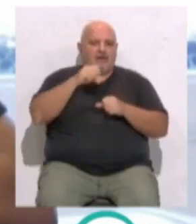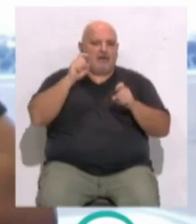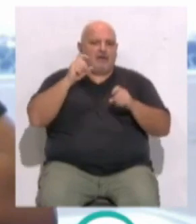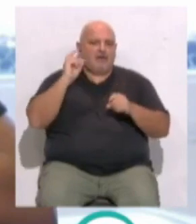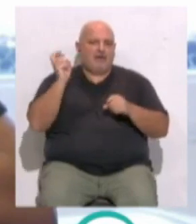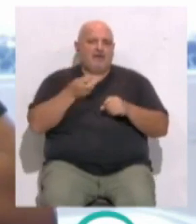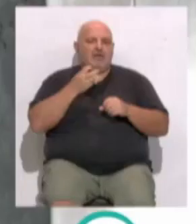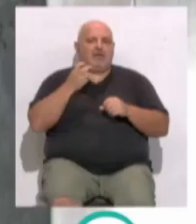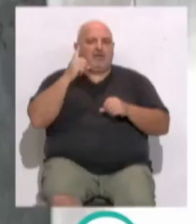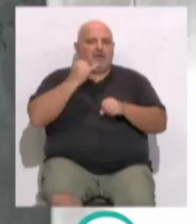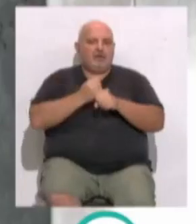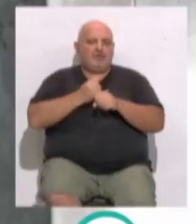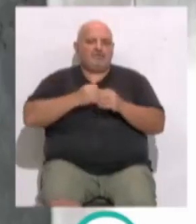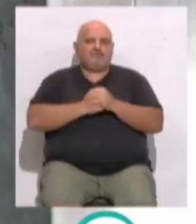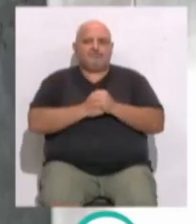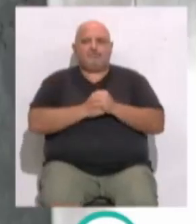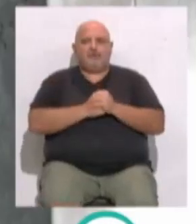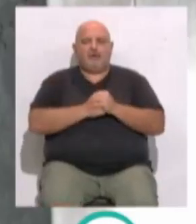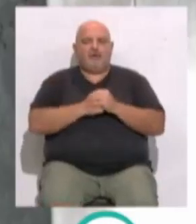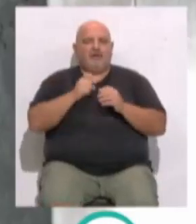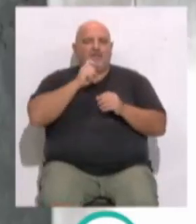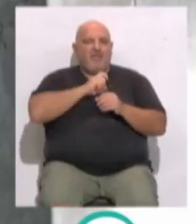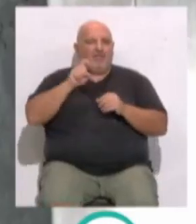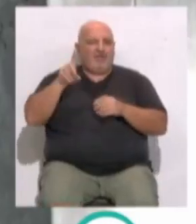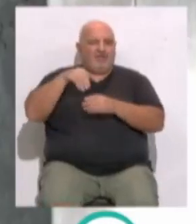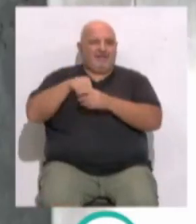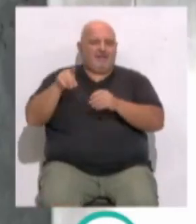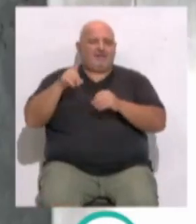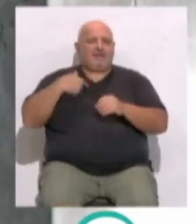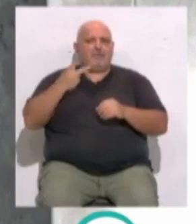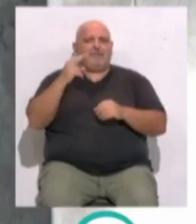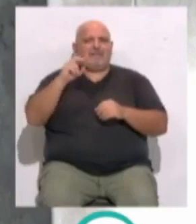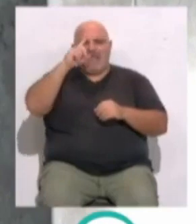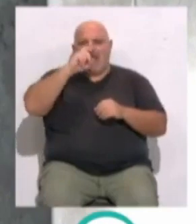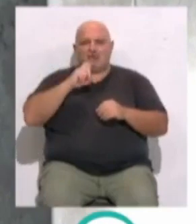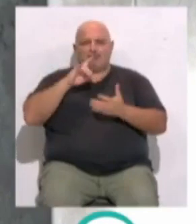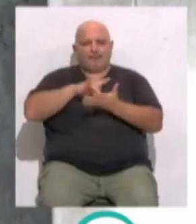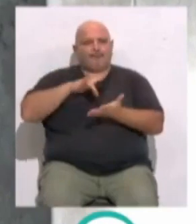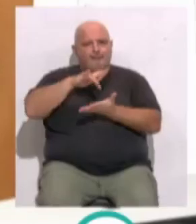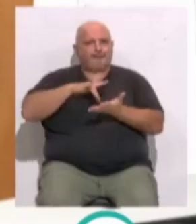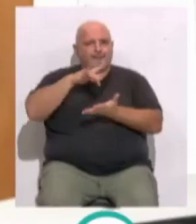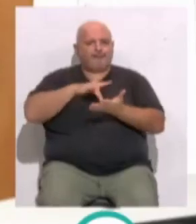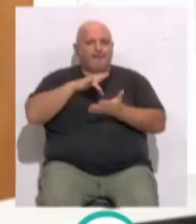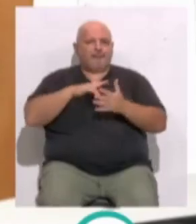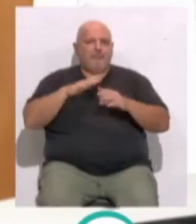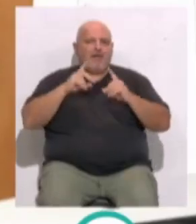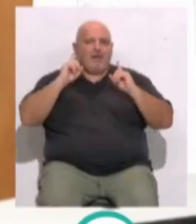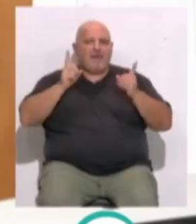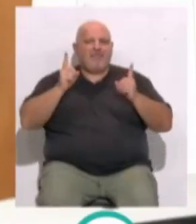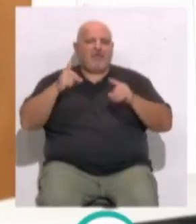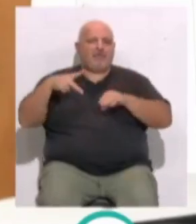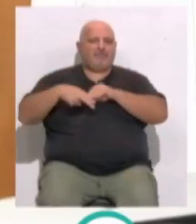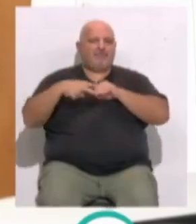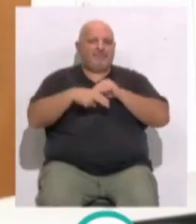educadores y educadoras y psicólogos y psicólogas. La Fundación Márgenes y Vínculos cumple 20 años realizando este tipo de acciones de prevención con la